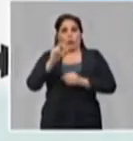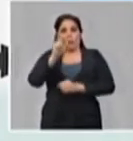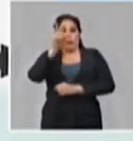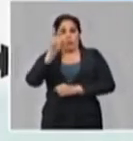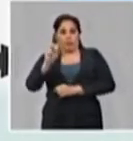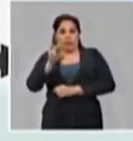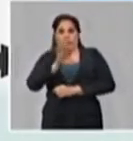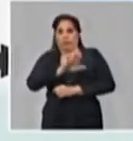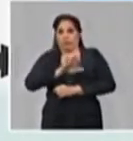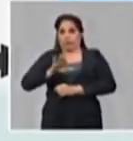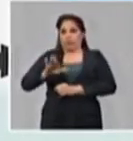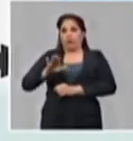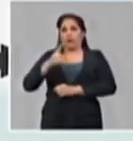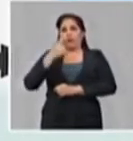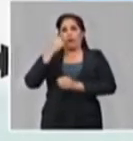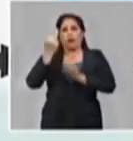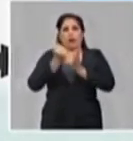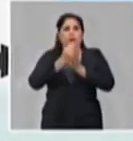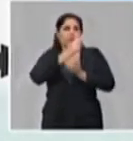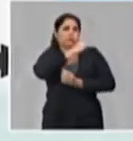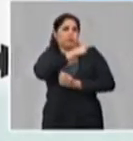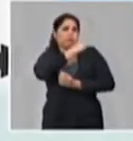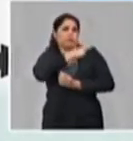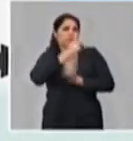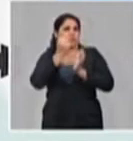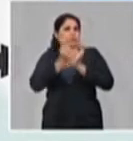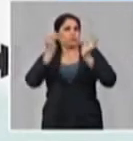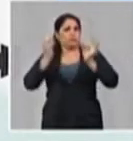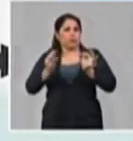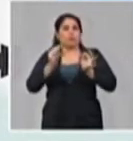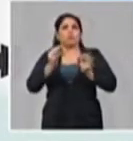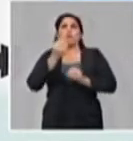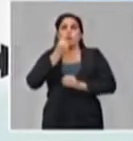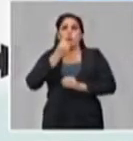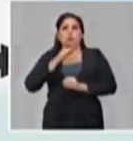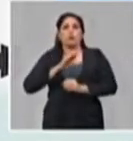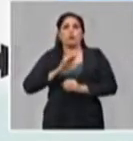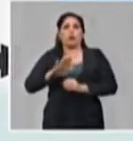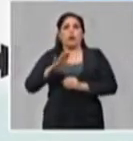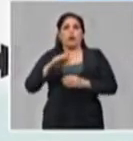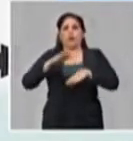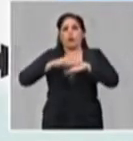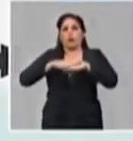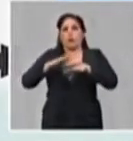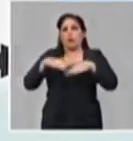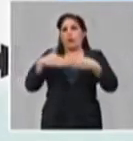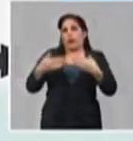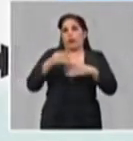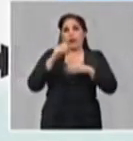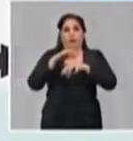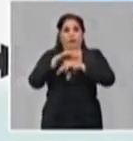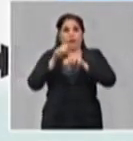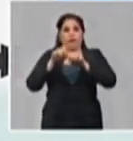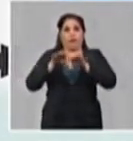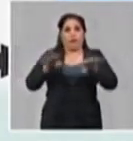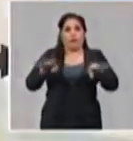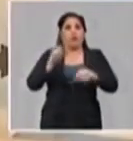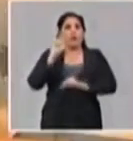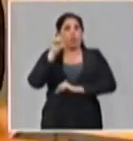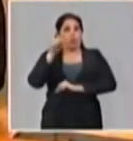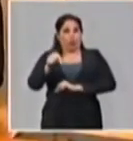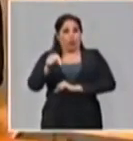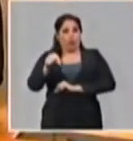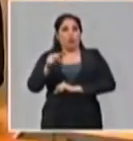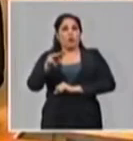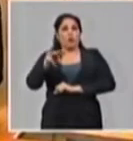año 2020, la autoridad china ha informado como posible etiología causante de este síndrome la presencia